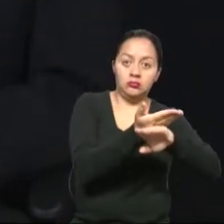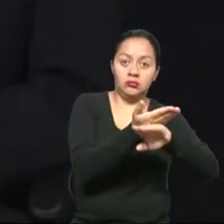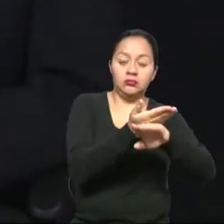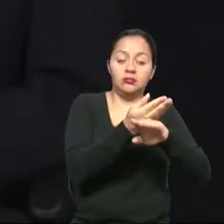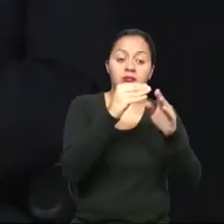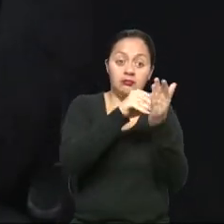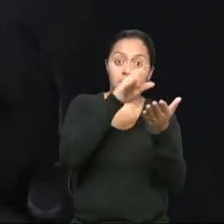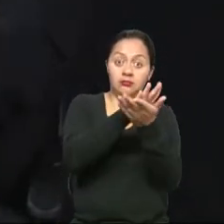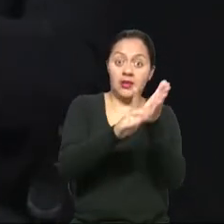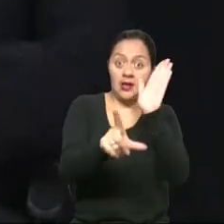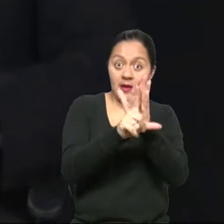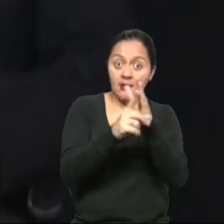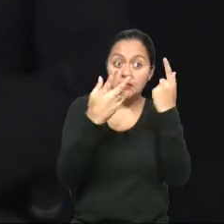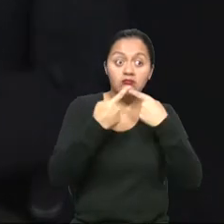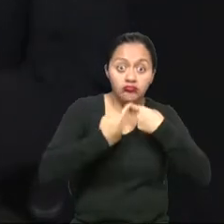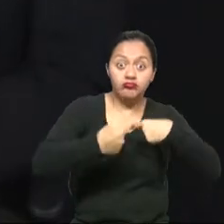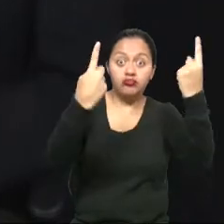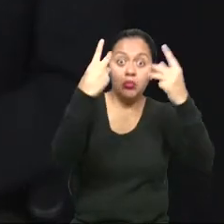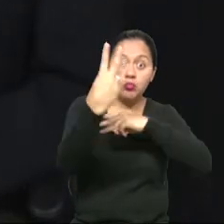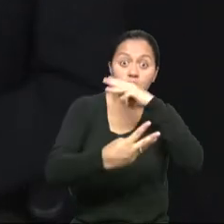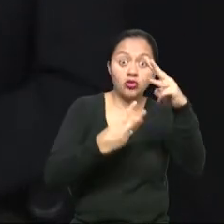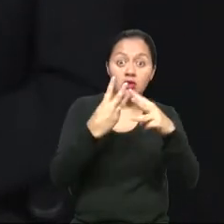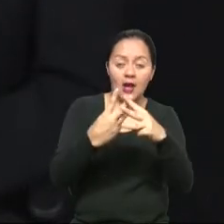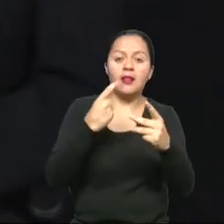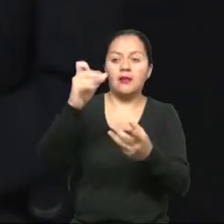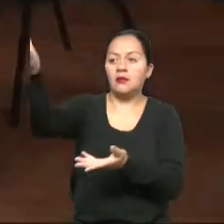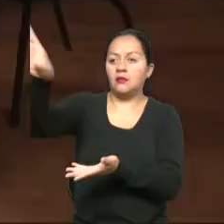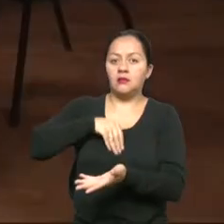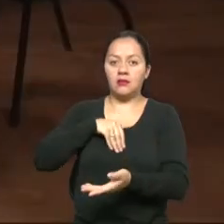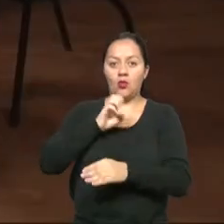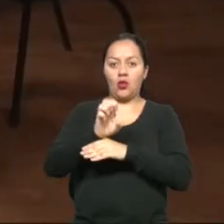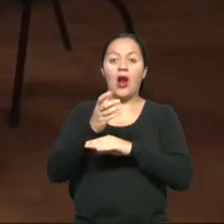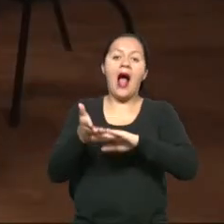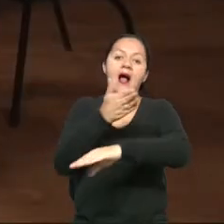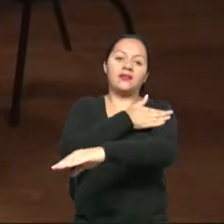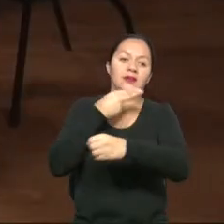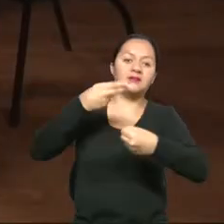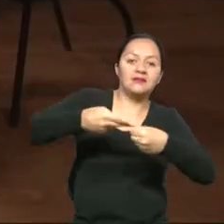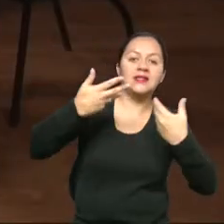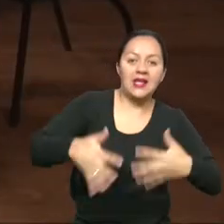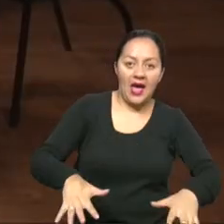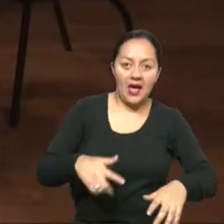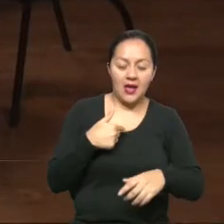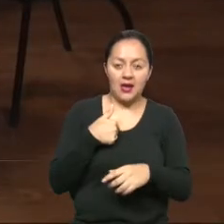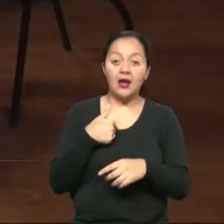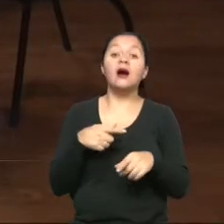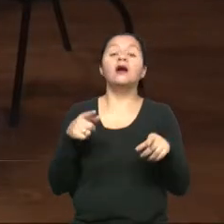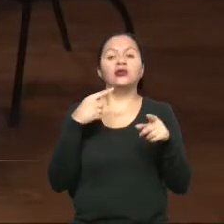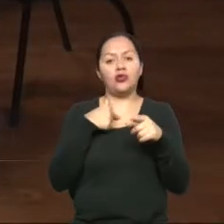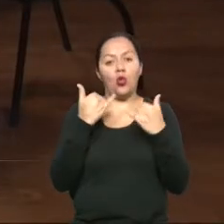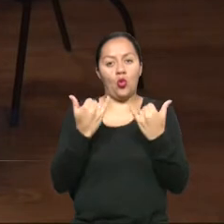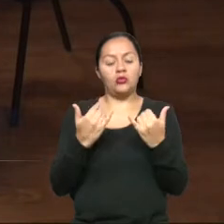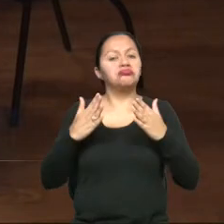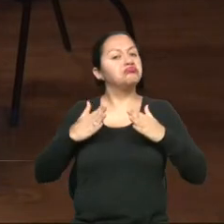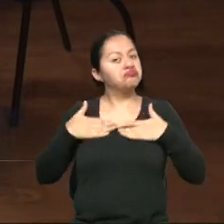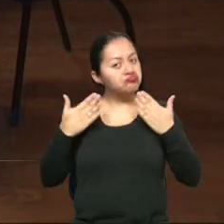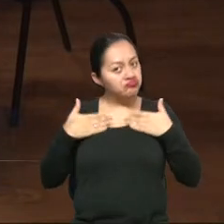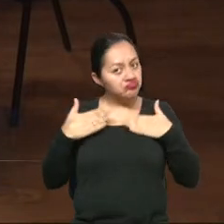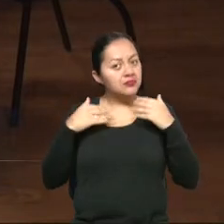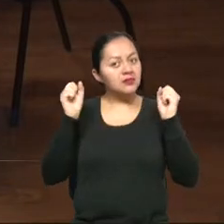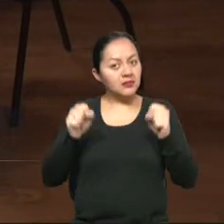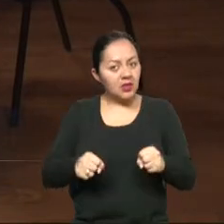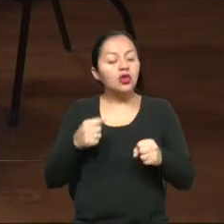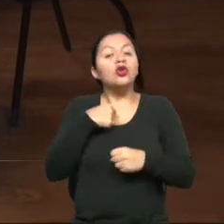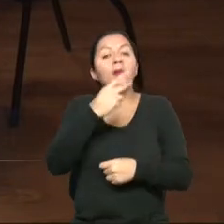norma se oficialice en el mundo, inmediatamente tomarla como norma ecuatoriana. Entonces, yo estoy realmente muy contento. Yo espero que